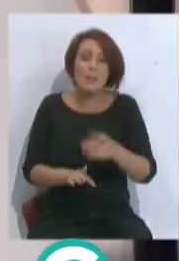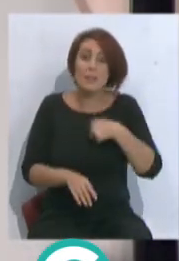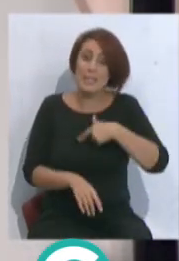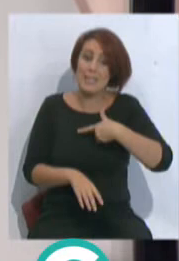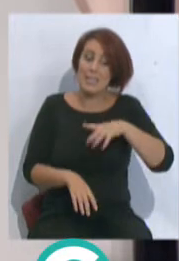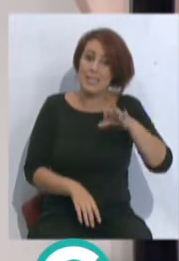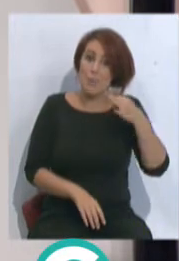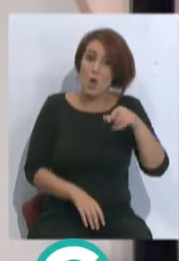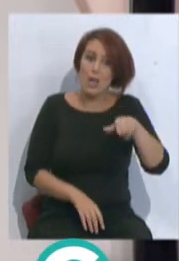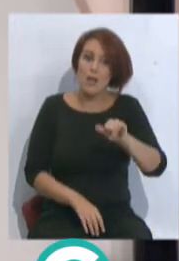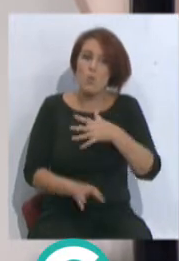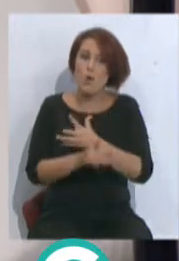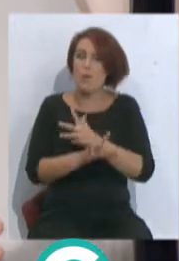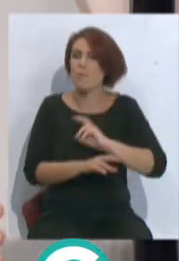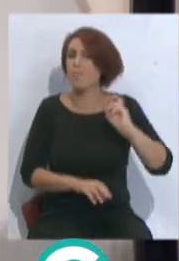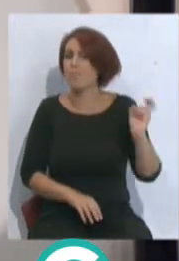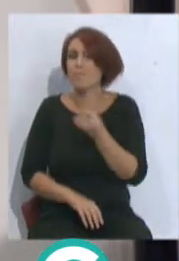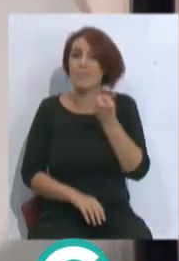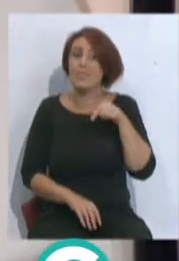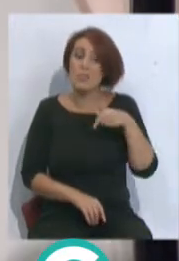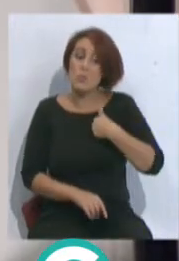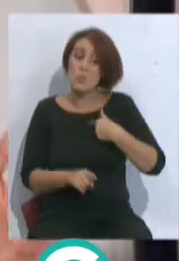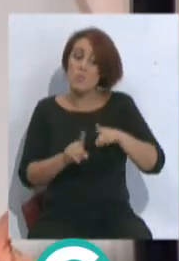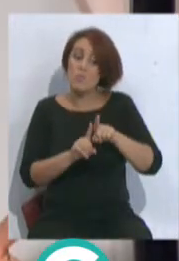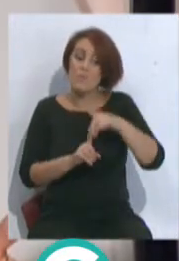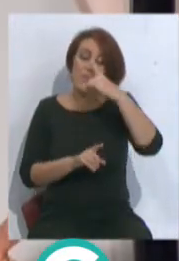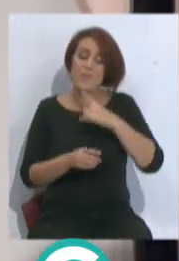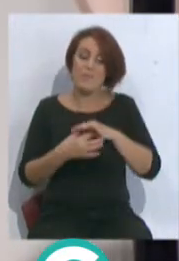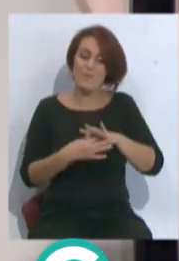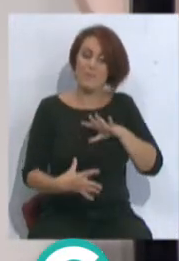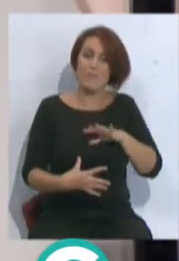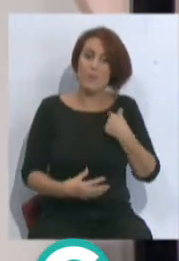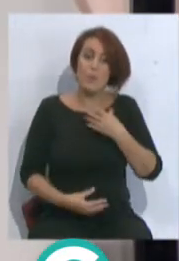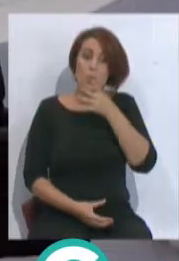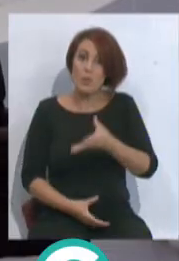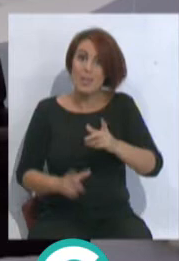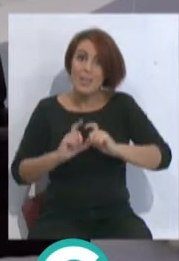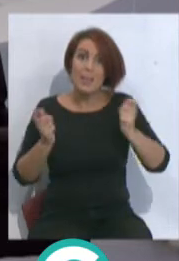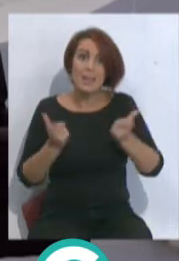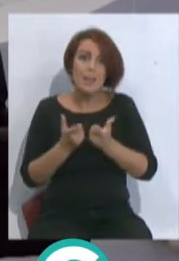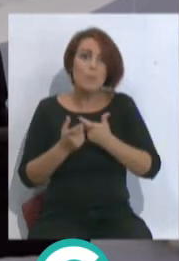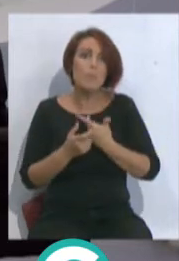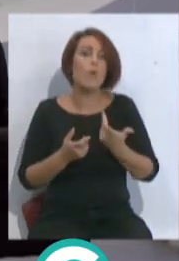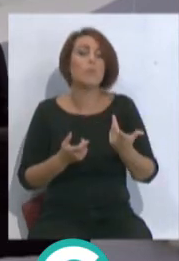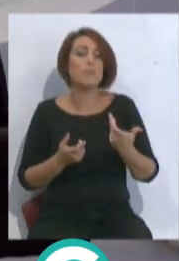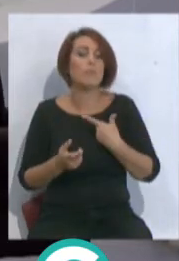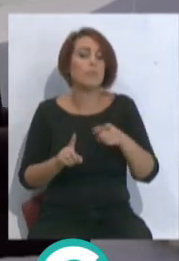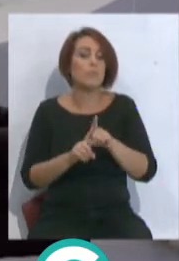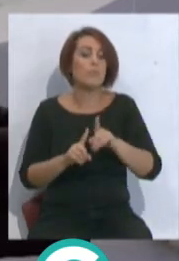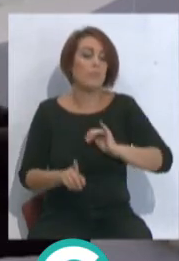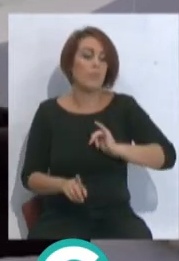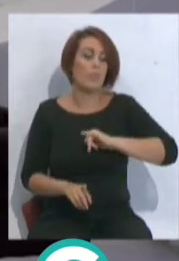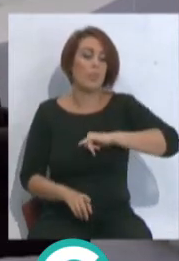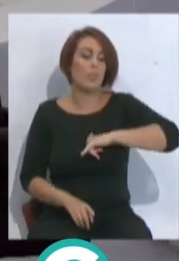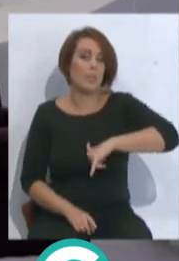mismo, este año, el problema de tener demasiados jugadores que no son del corte subido. Ya verá cómo no los creen. De ahí que el equipo esté perdiendo un poquito sus señas de